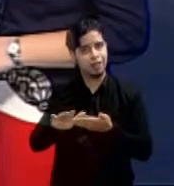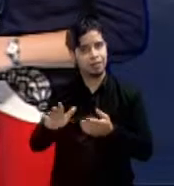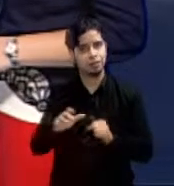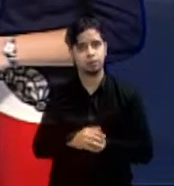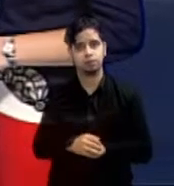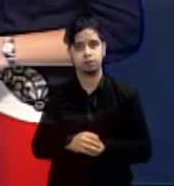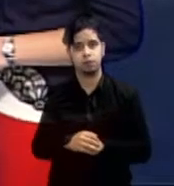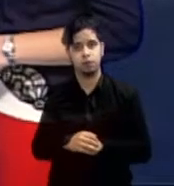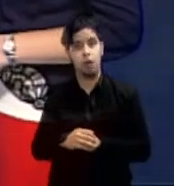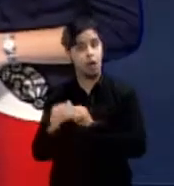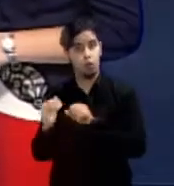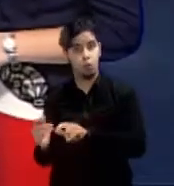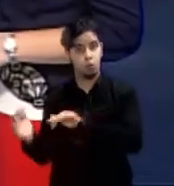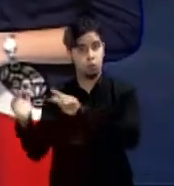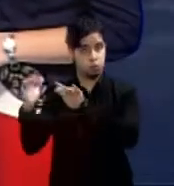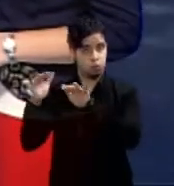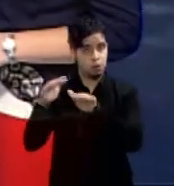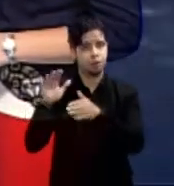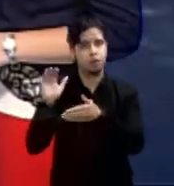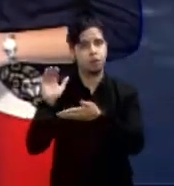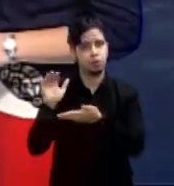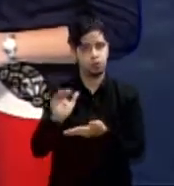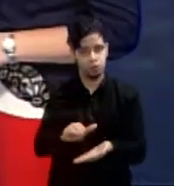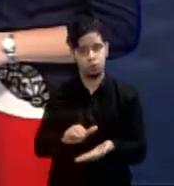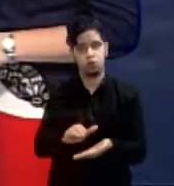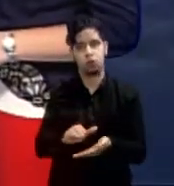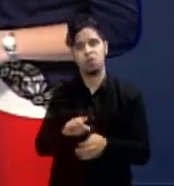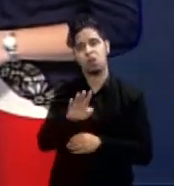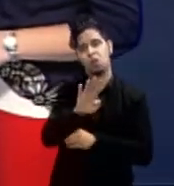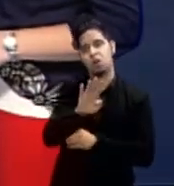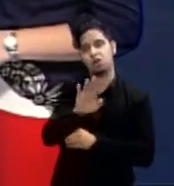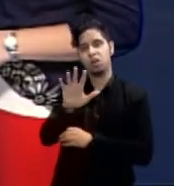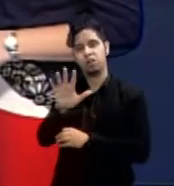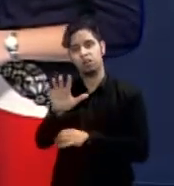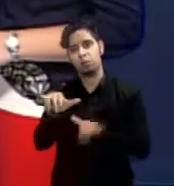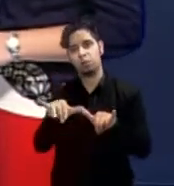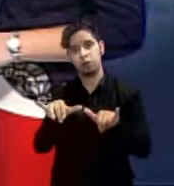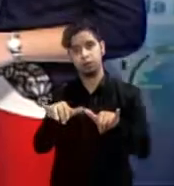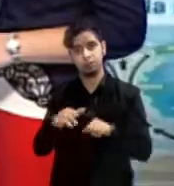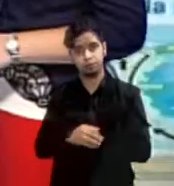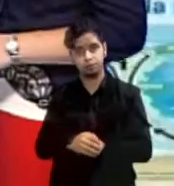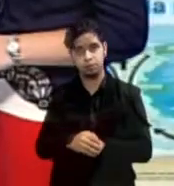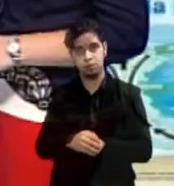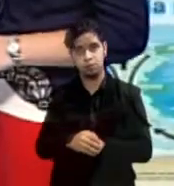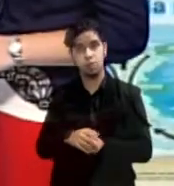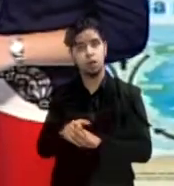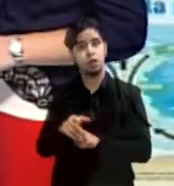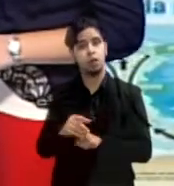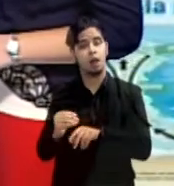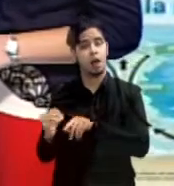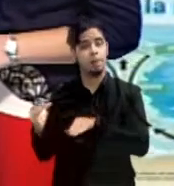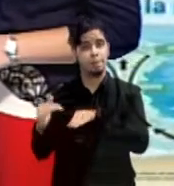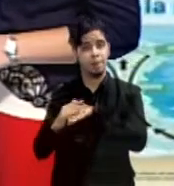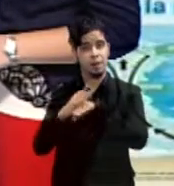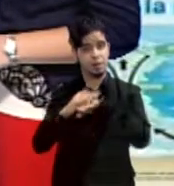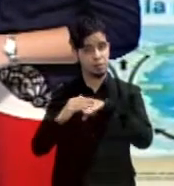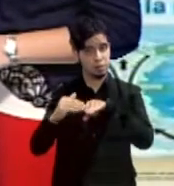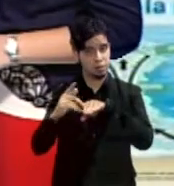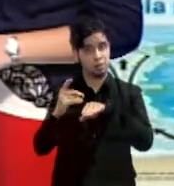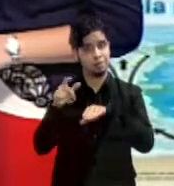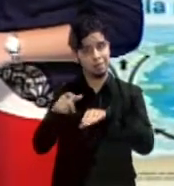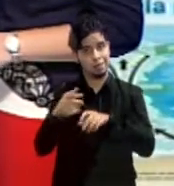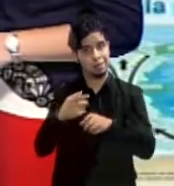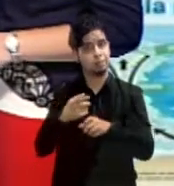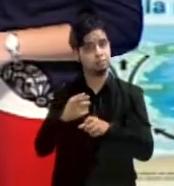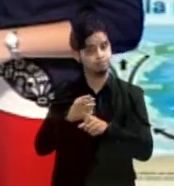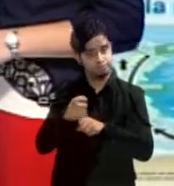oleaje sigue disminuyendo en altura, 4 a 5 pies en el Atlántico. Las playas de la costa norte tienen riesgo moderado de corrientes submarinas.